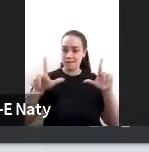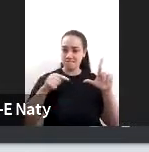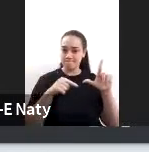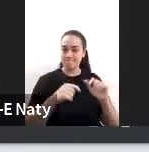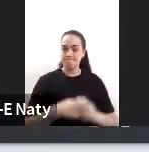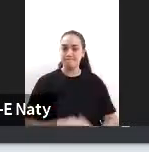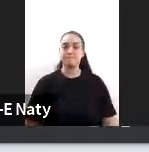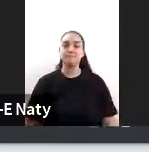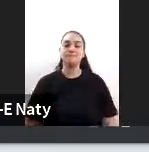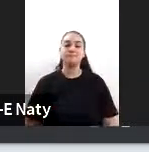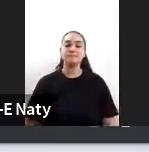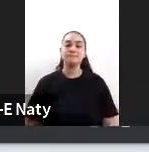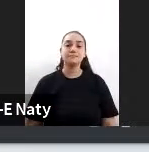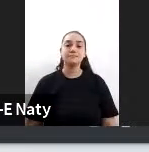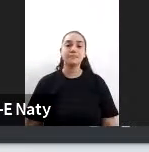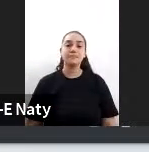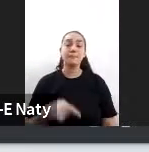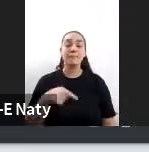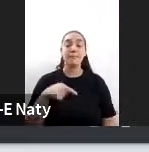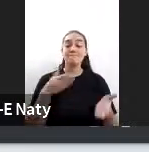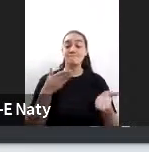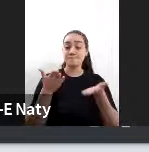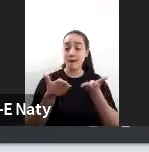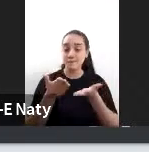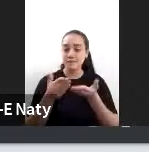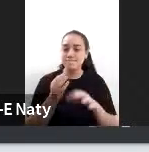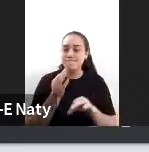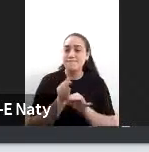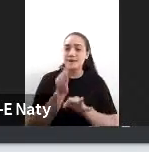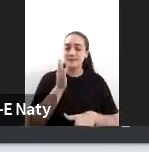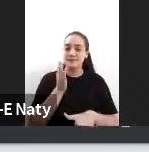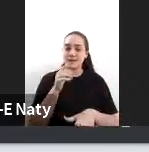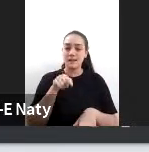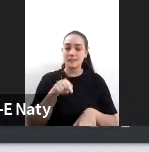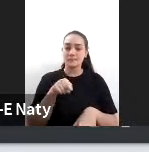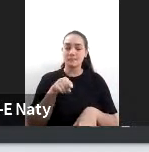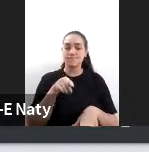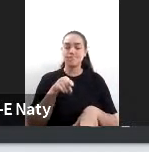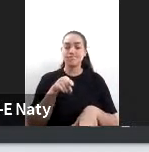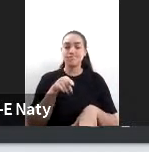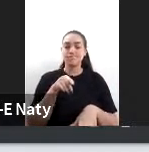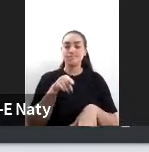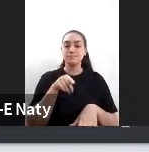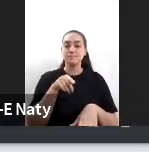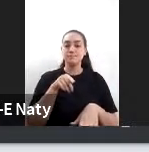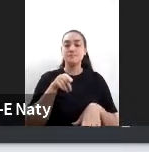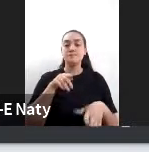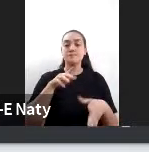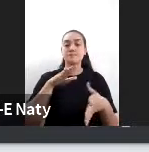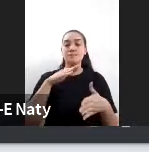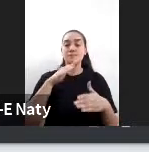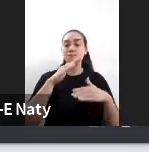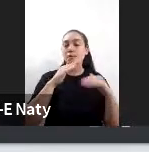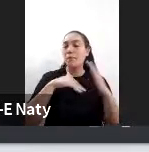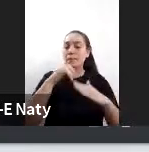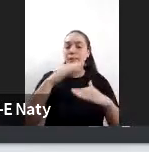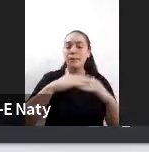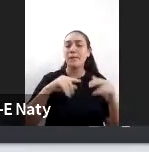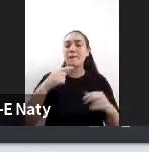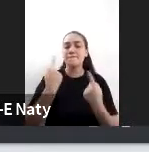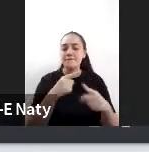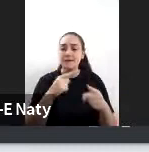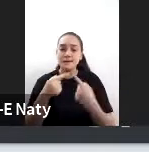una Secretaría Especial y un Consejo formado por distintas personas de gobierno que son los que definen